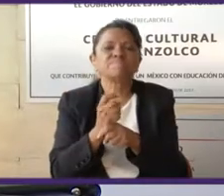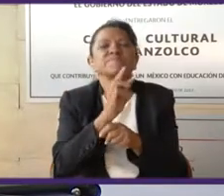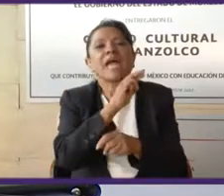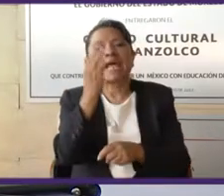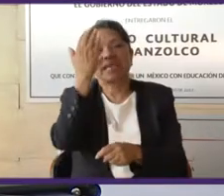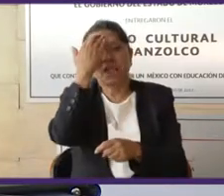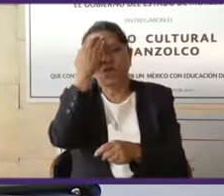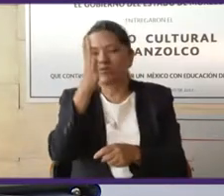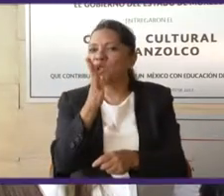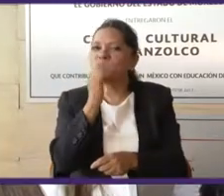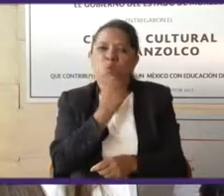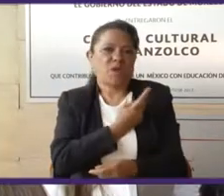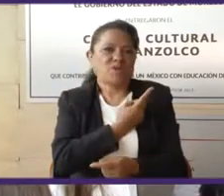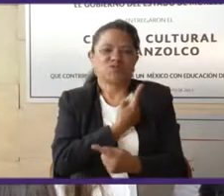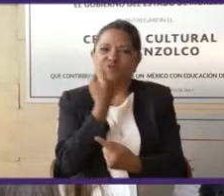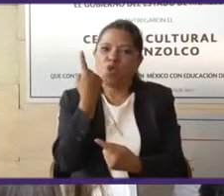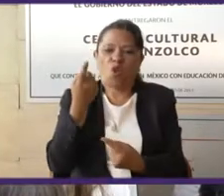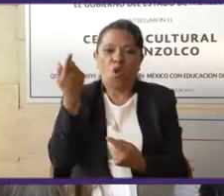gobernar solos.